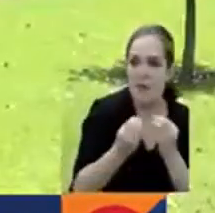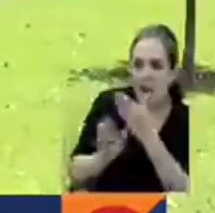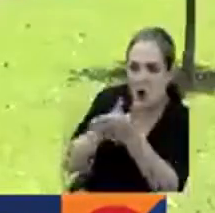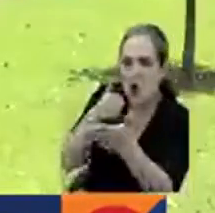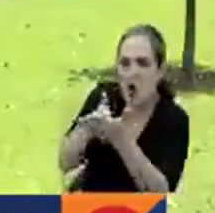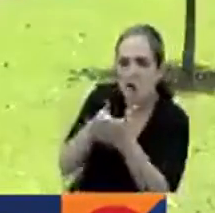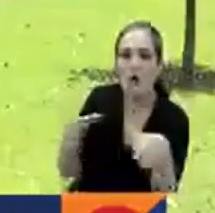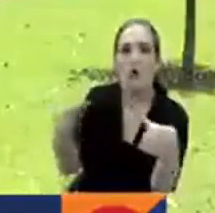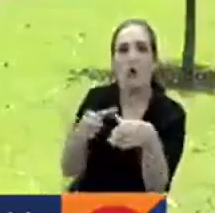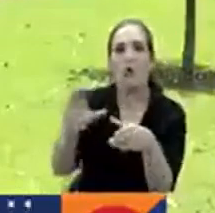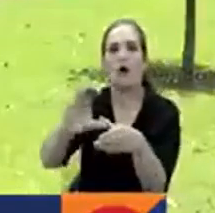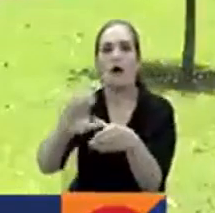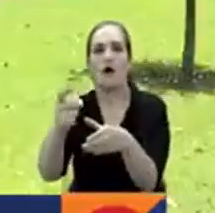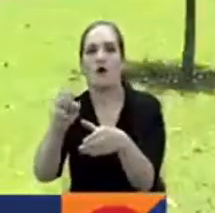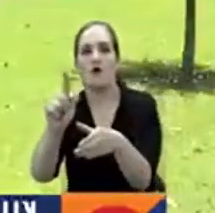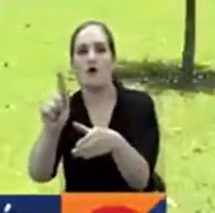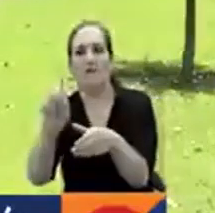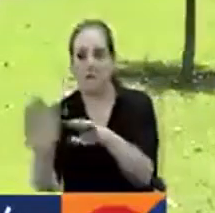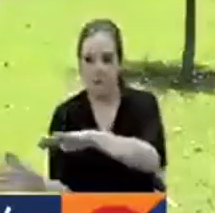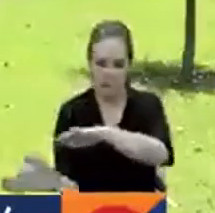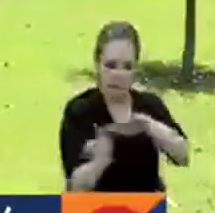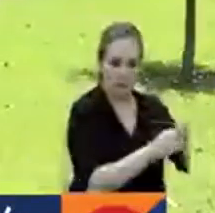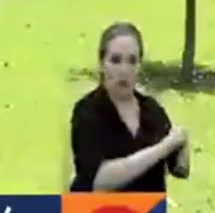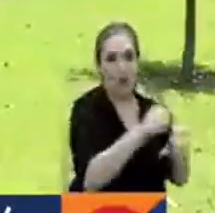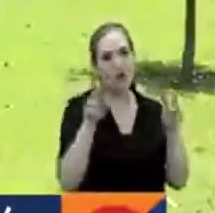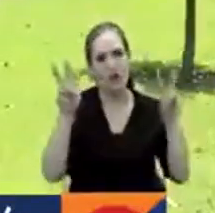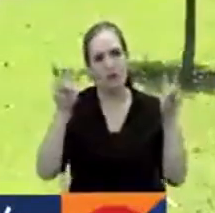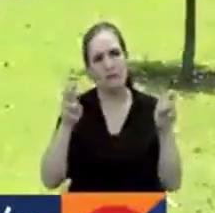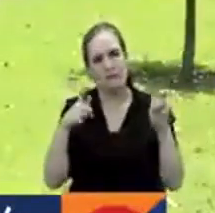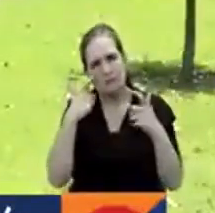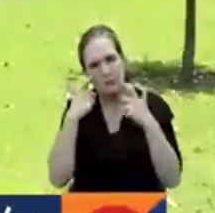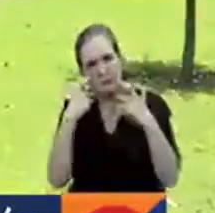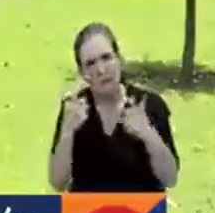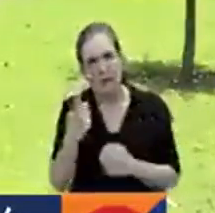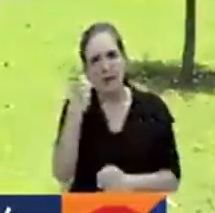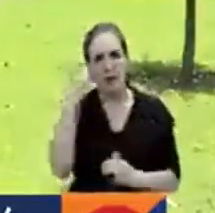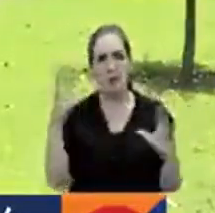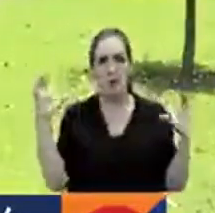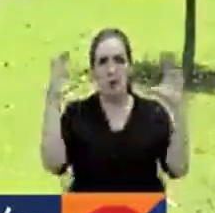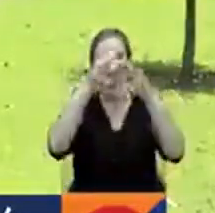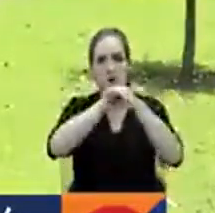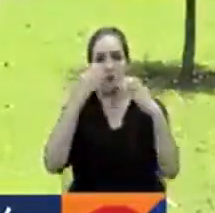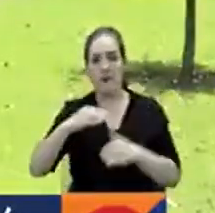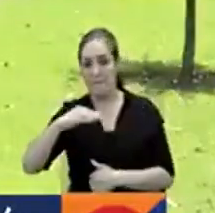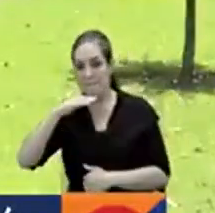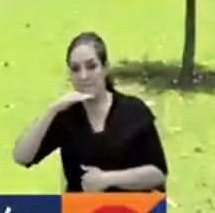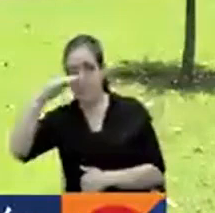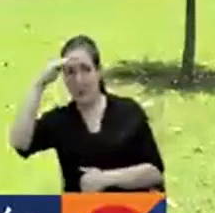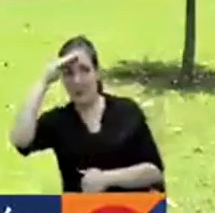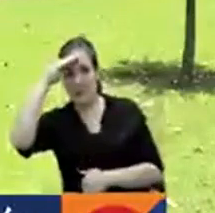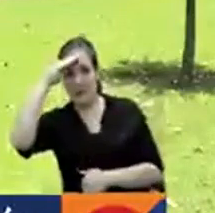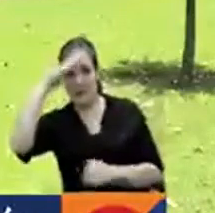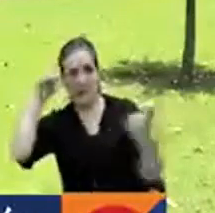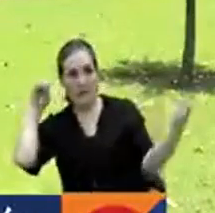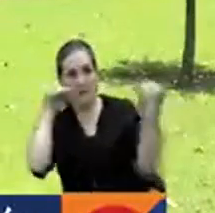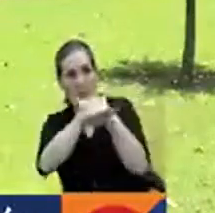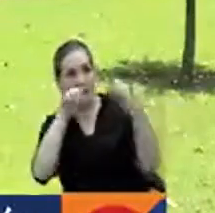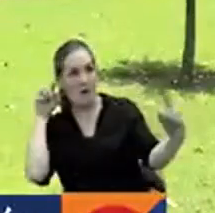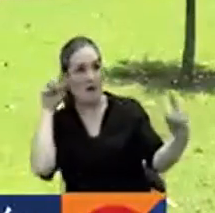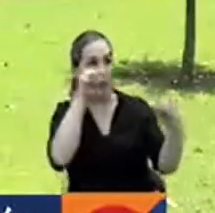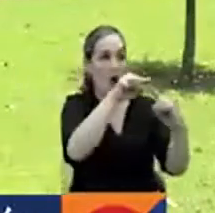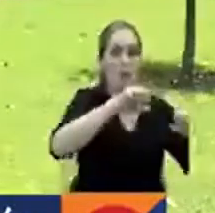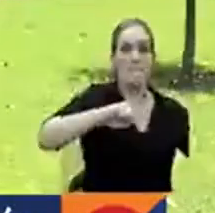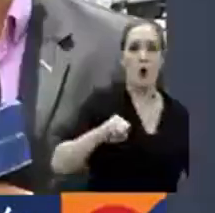Y cambiamos de tema, vamos a hablar de un aparatoso accidente que ocurrió en la noche de ayer en la vía Medellín-Bogotá, a la altura del municipio de